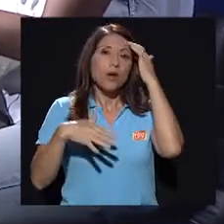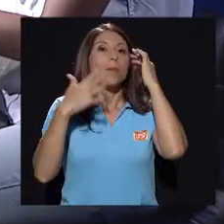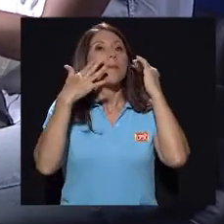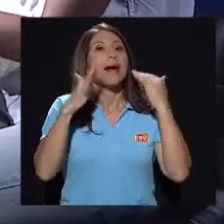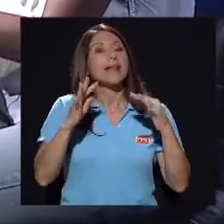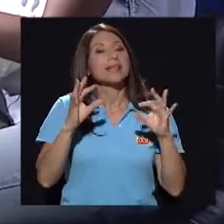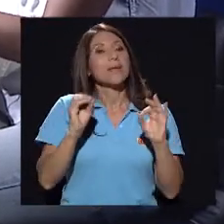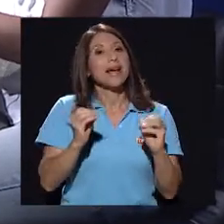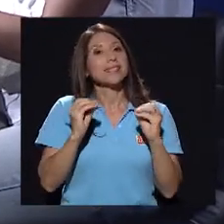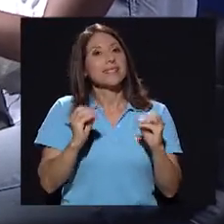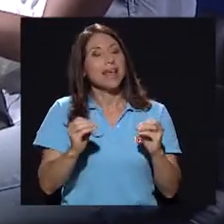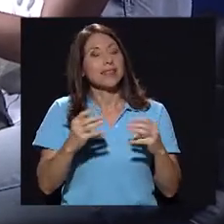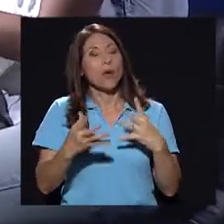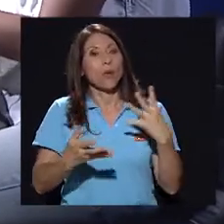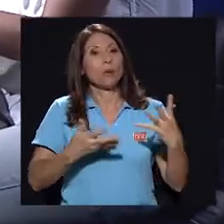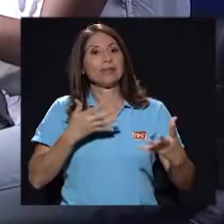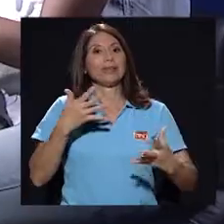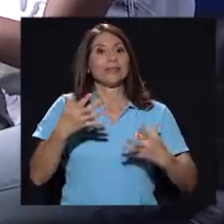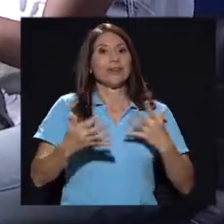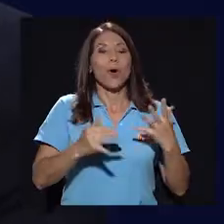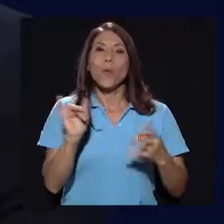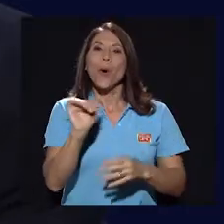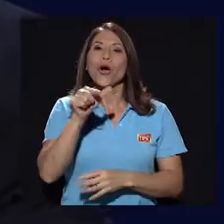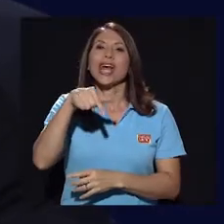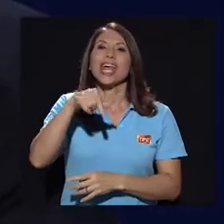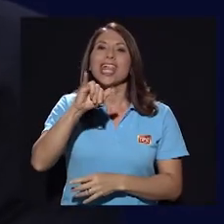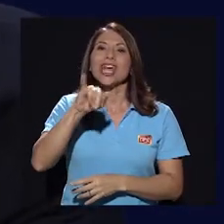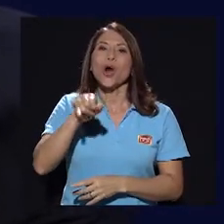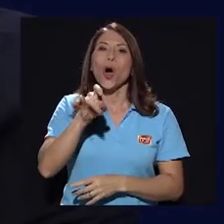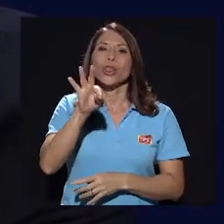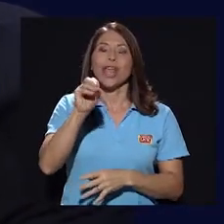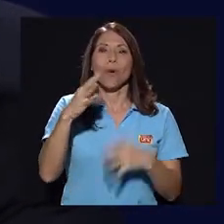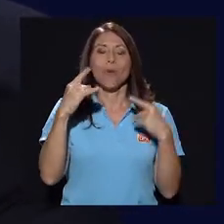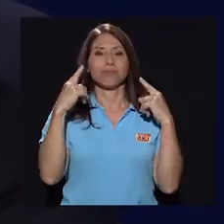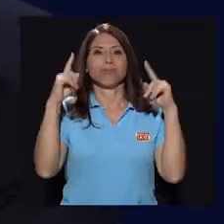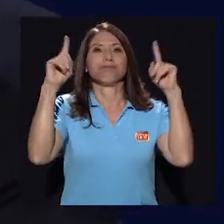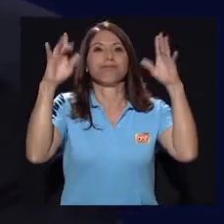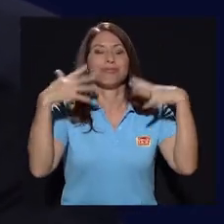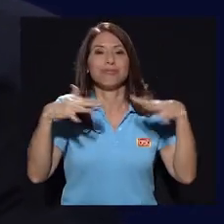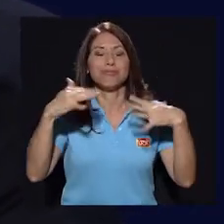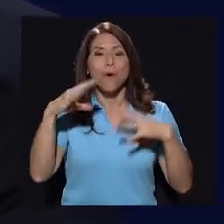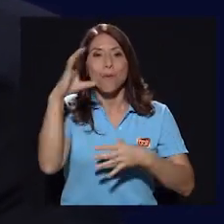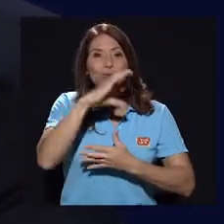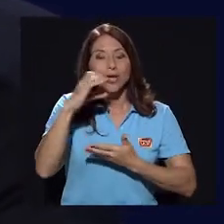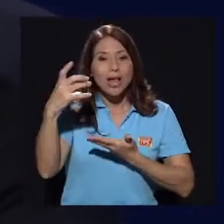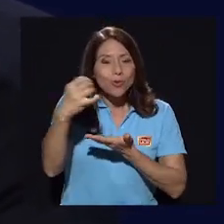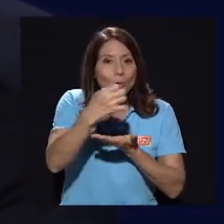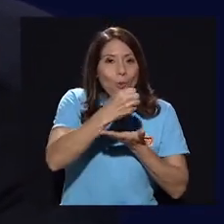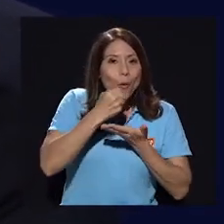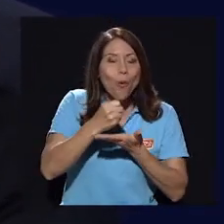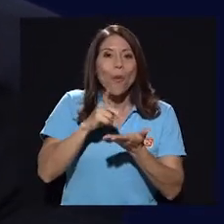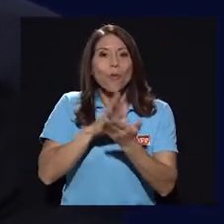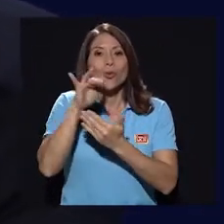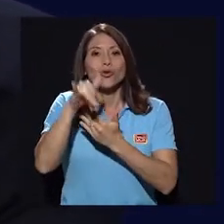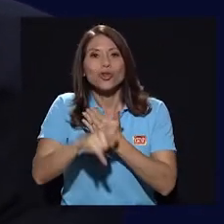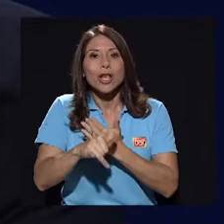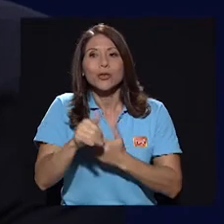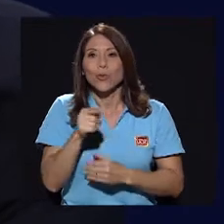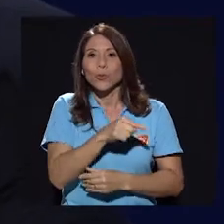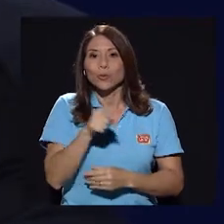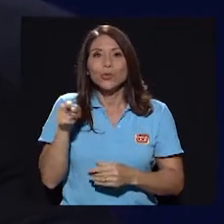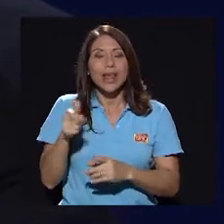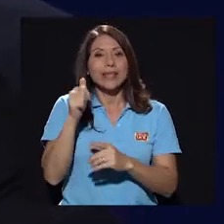quijotesco esto, ¿no? Digamos, meterse a producir, a buscar fondos y al mismo tiempo pensar que ustedes sí iban a ser las